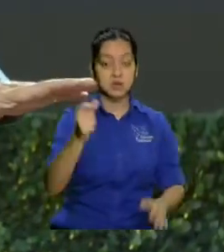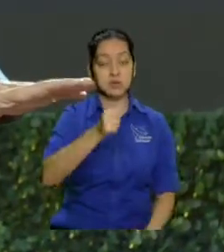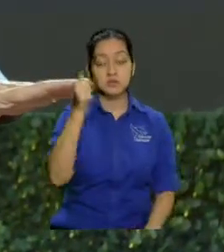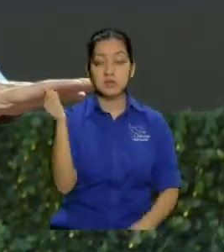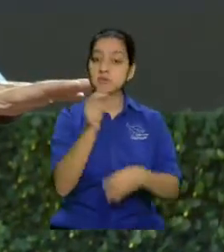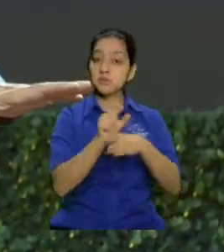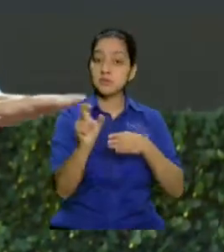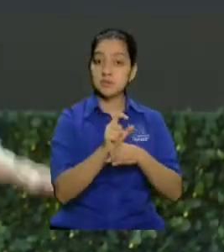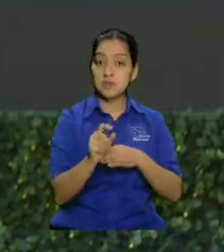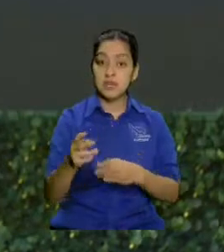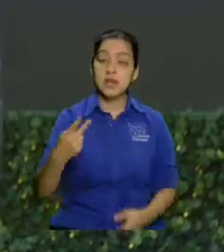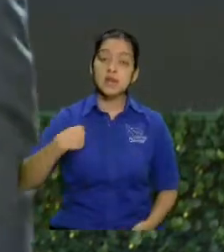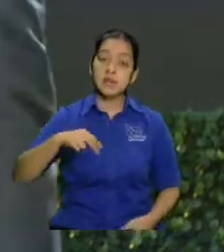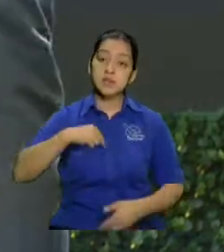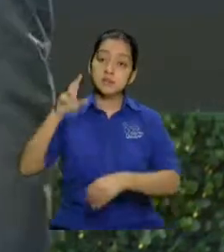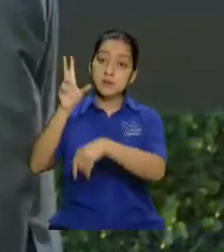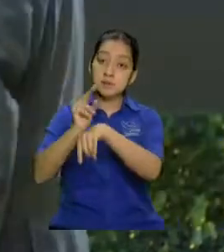otros.